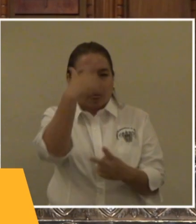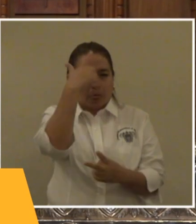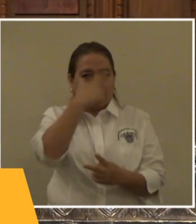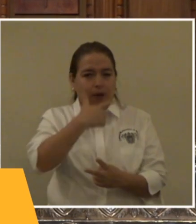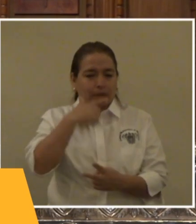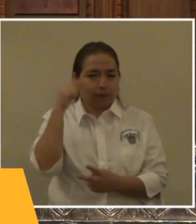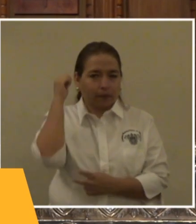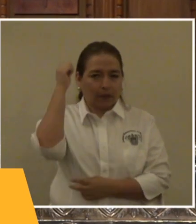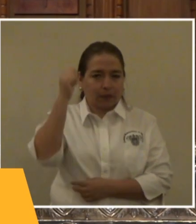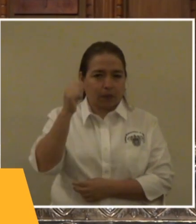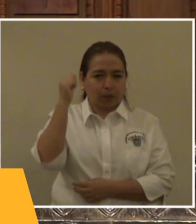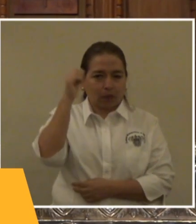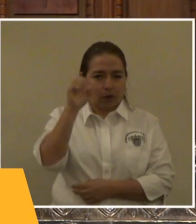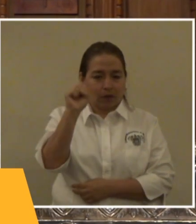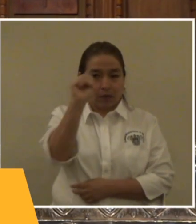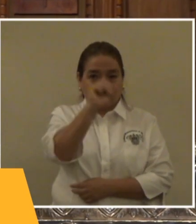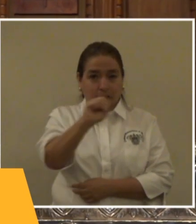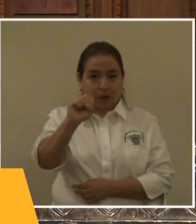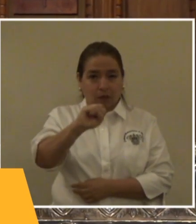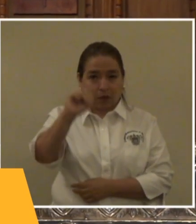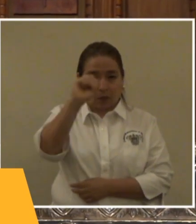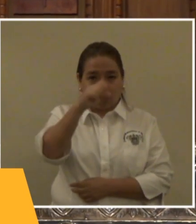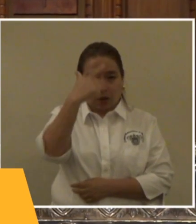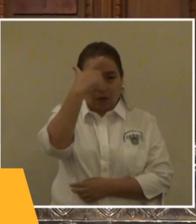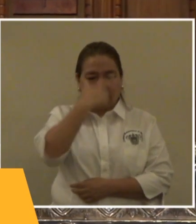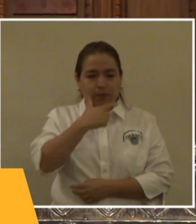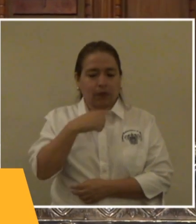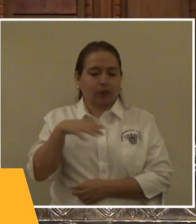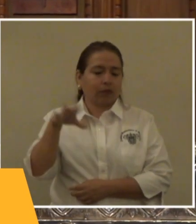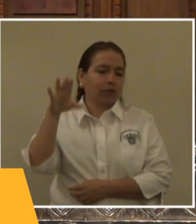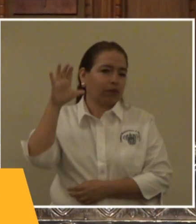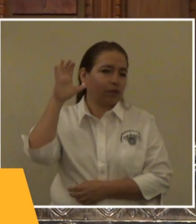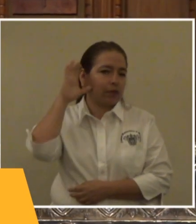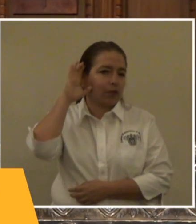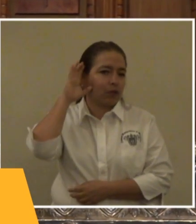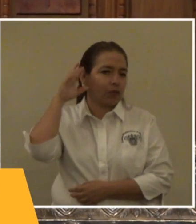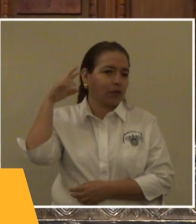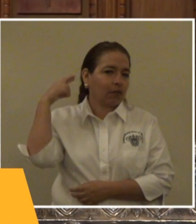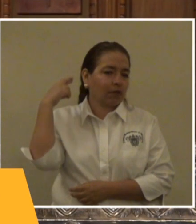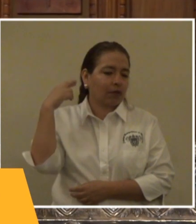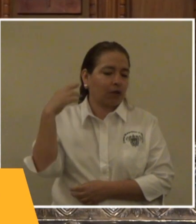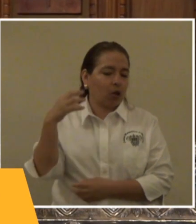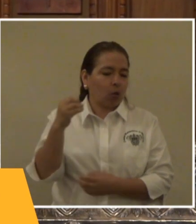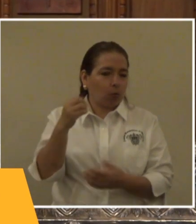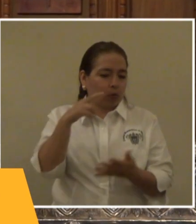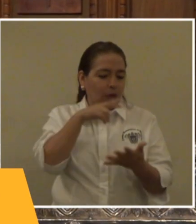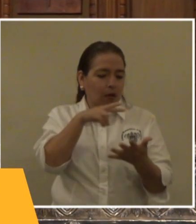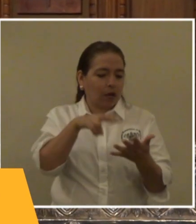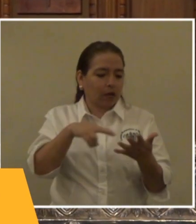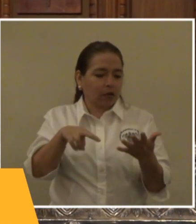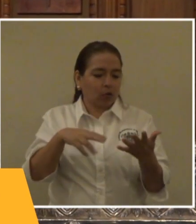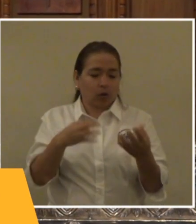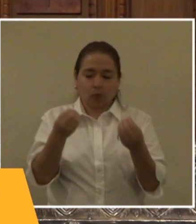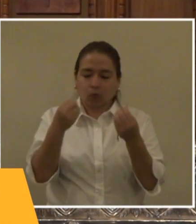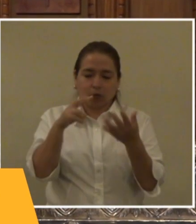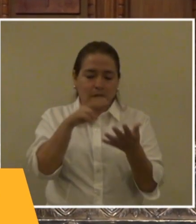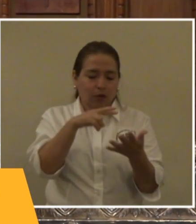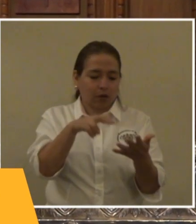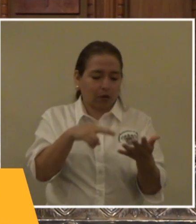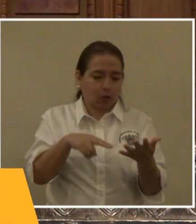Pascua, se escuchan abundantes lecturas de la Sagrada Escritura